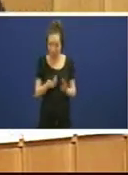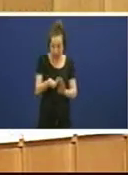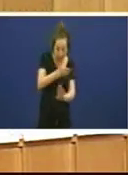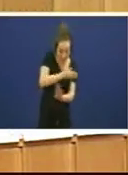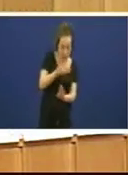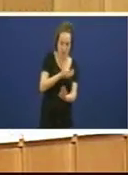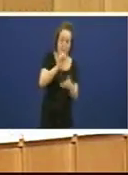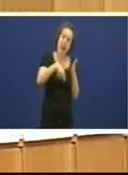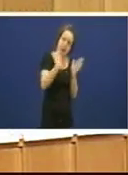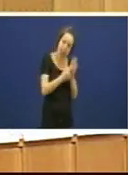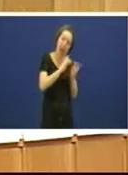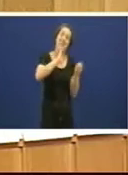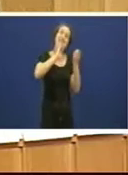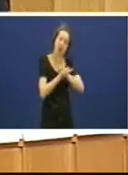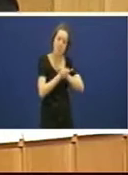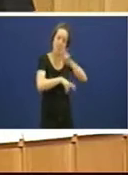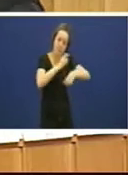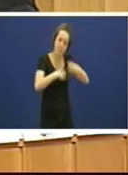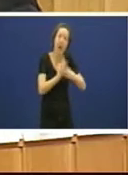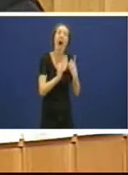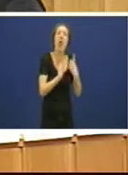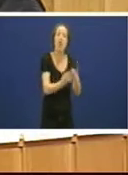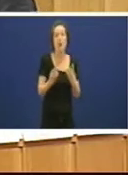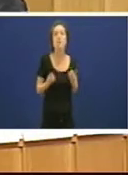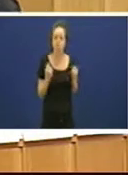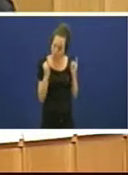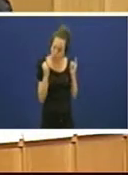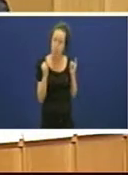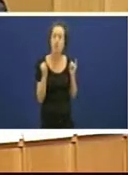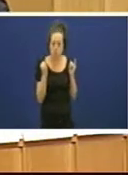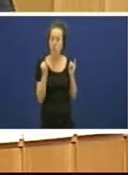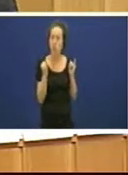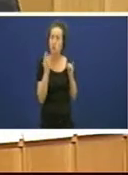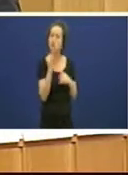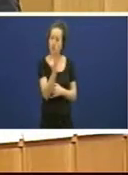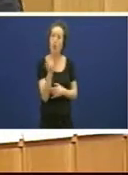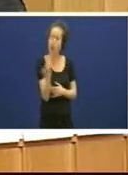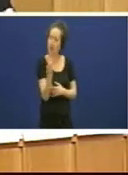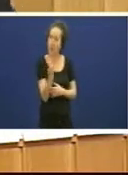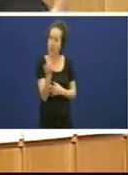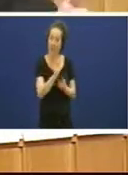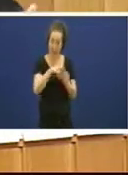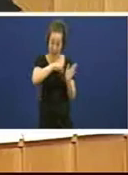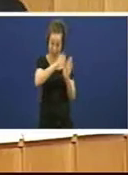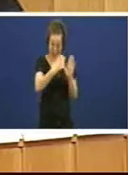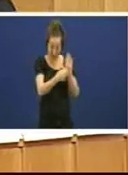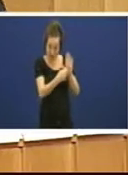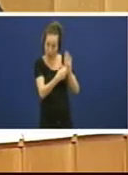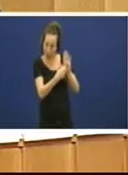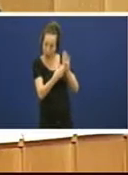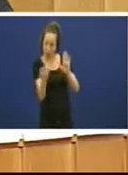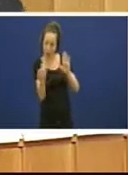é que antes hai que cambiar o marco legal sí sí sí sí sí hai que cambiar o marco legal polo menos